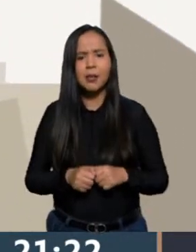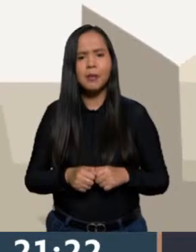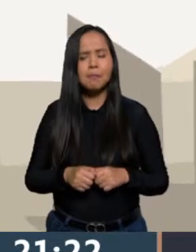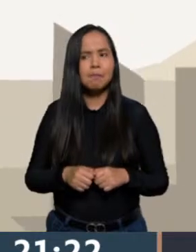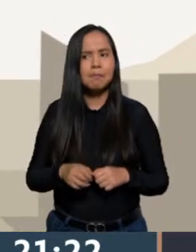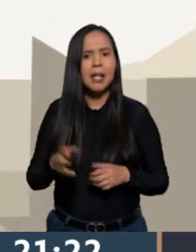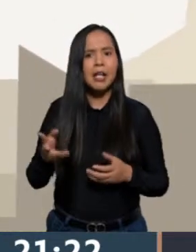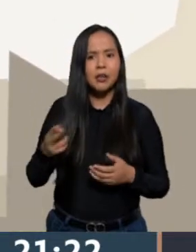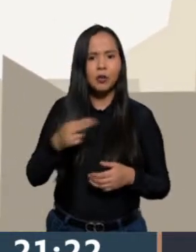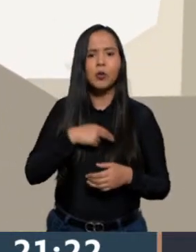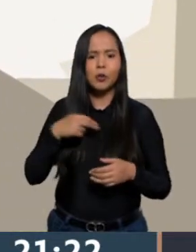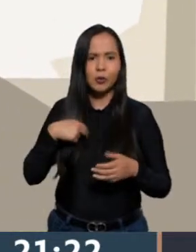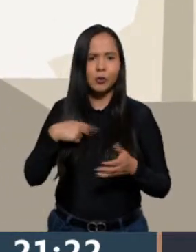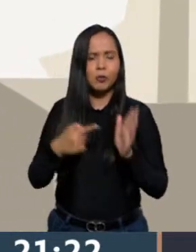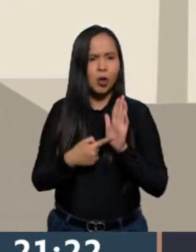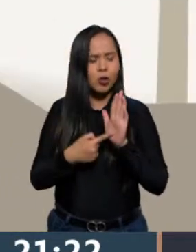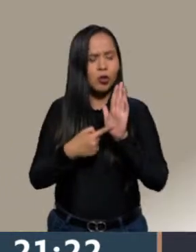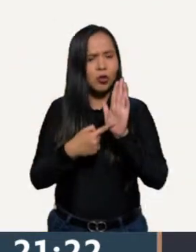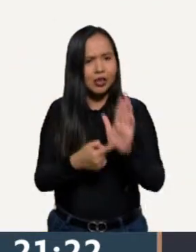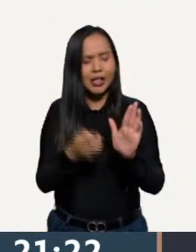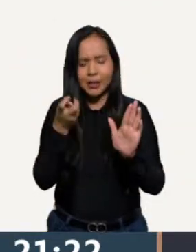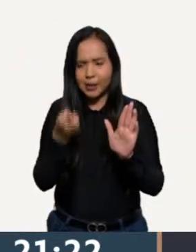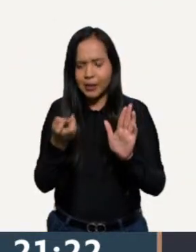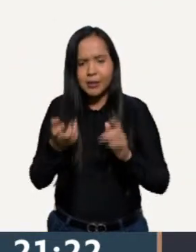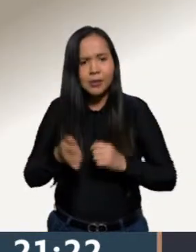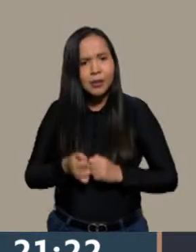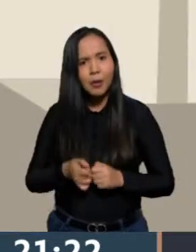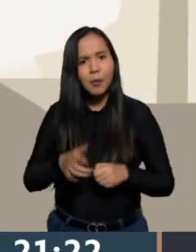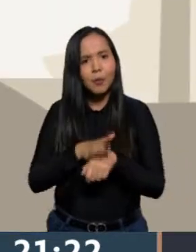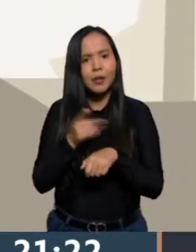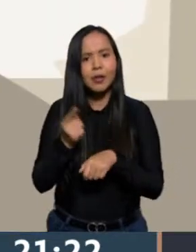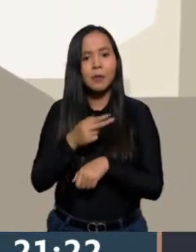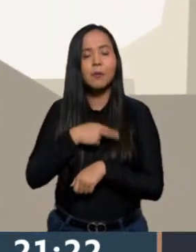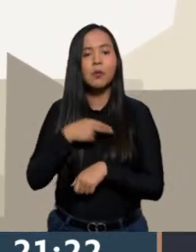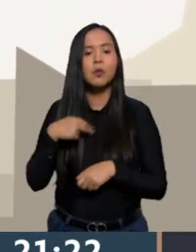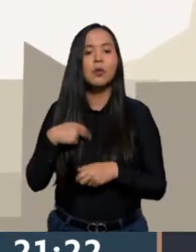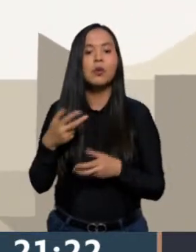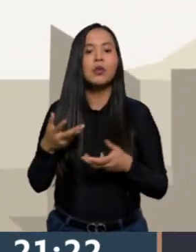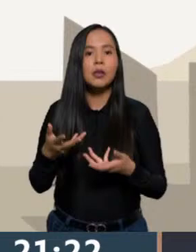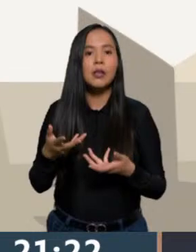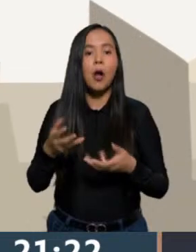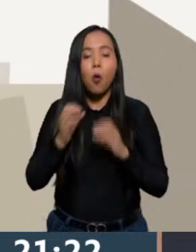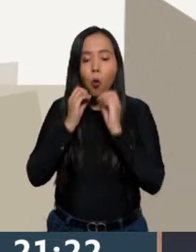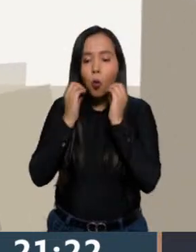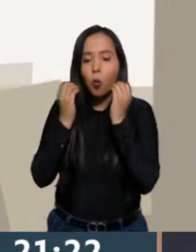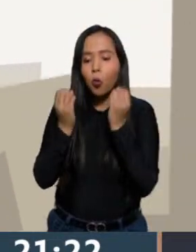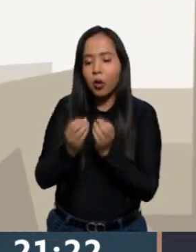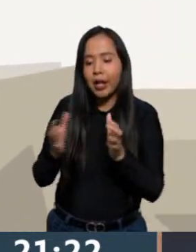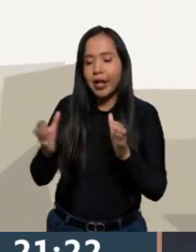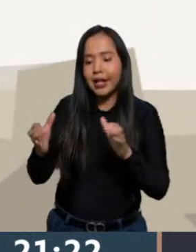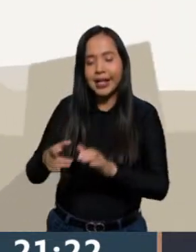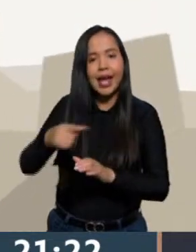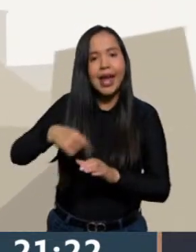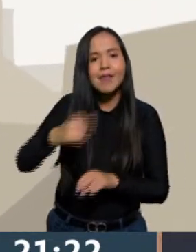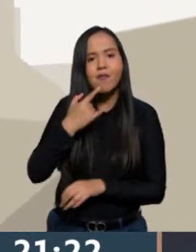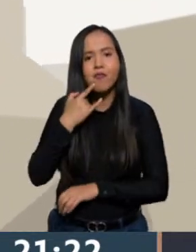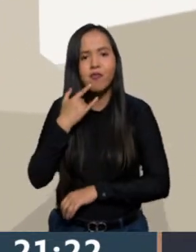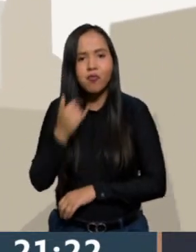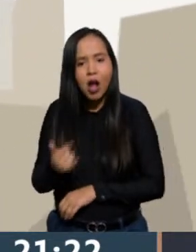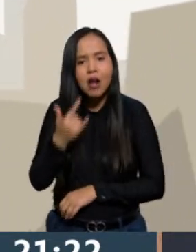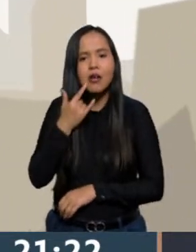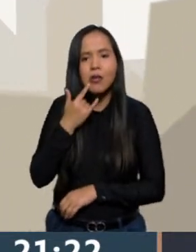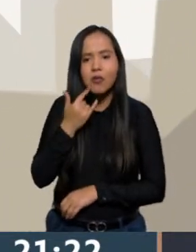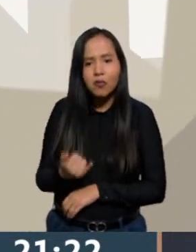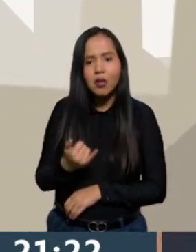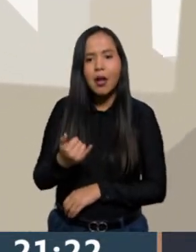publicar este posicionamiento y este deslinde, ya que pues nosotros somos una organización que ha estado luchando por